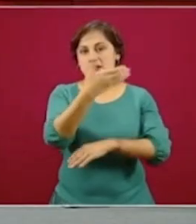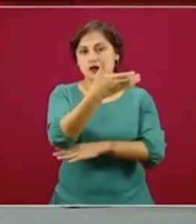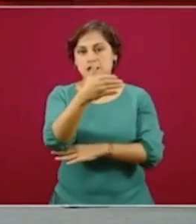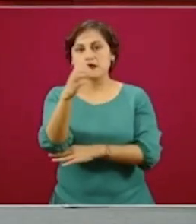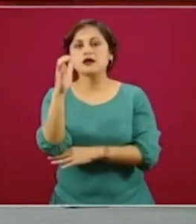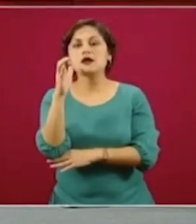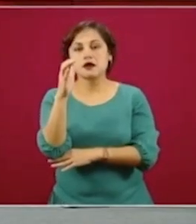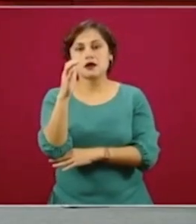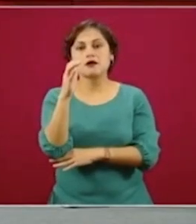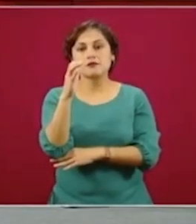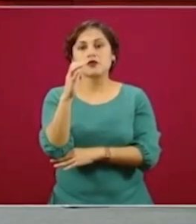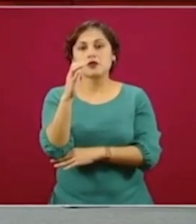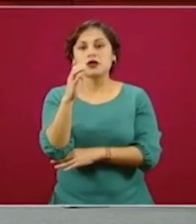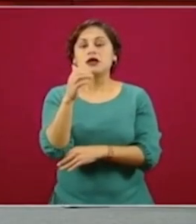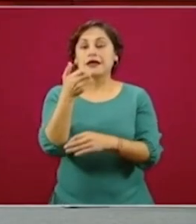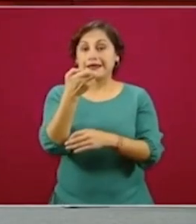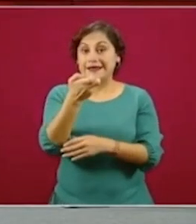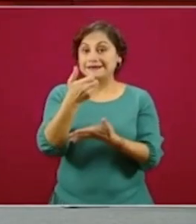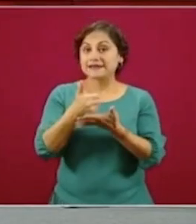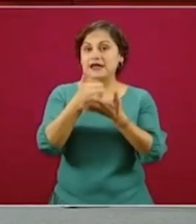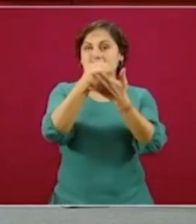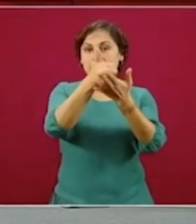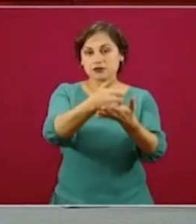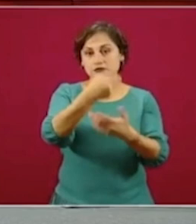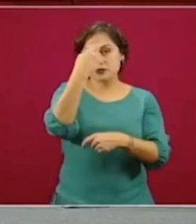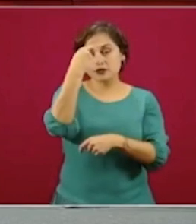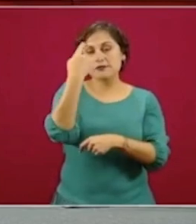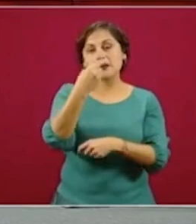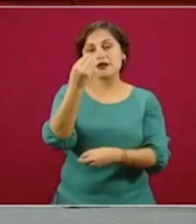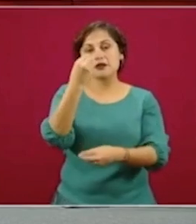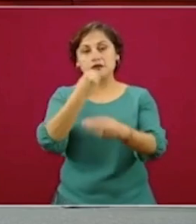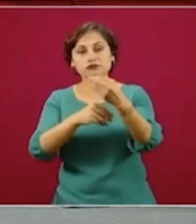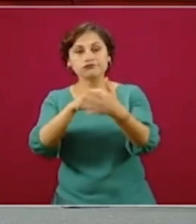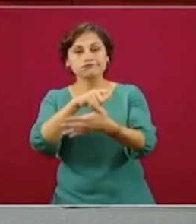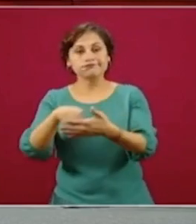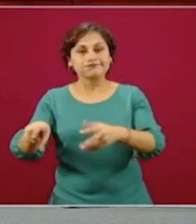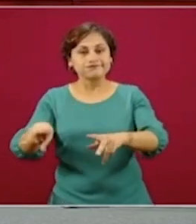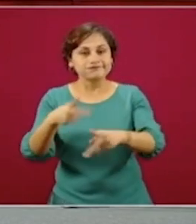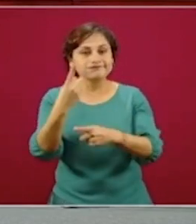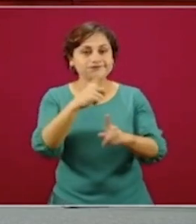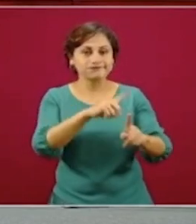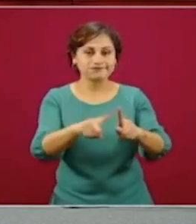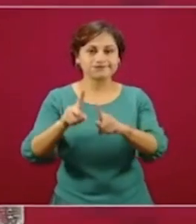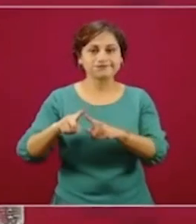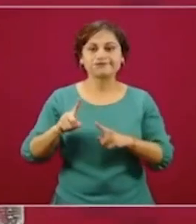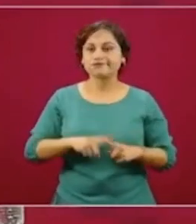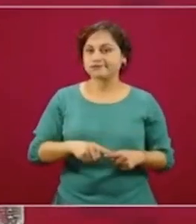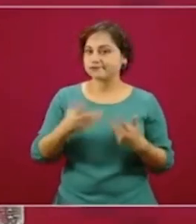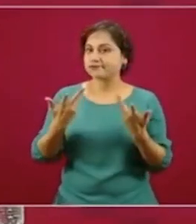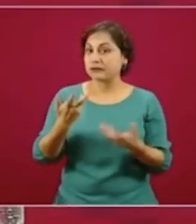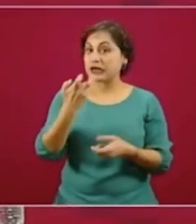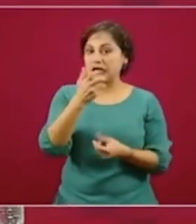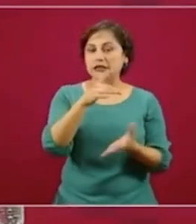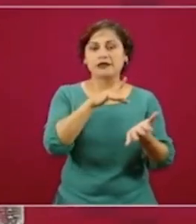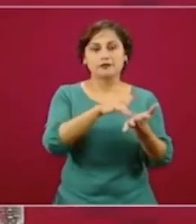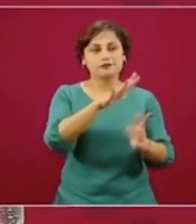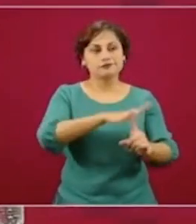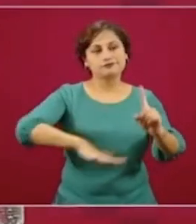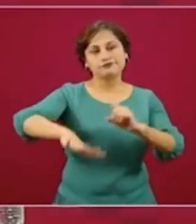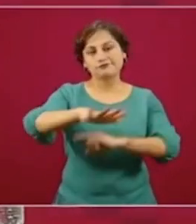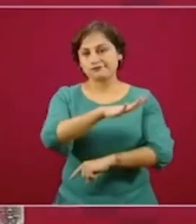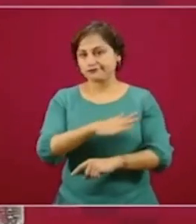recibirán a través de la Canasta Básica estos beneficios. Este programa de precios de garantía y Canasta Básica, como expliqué,